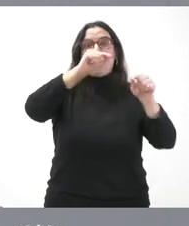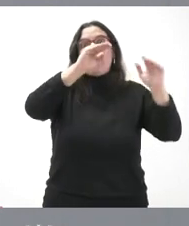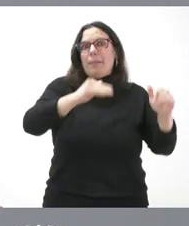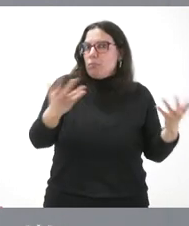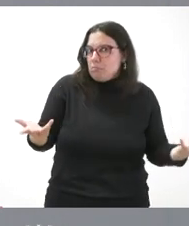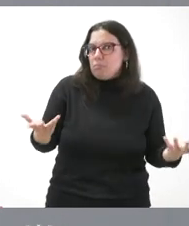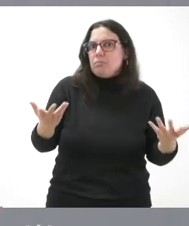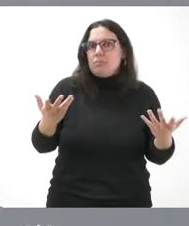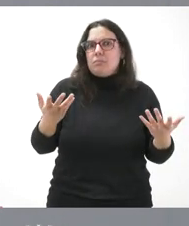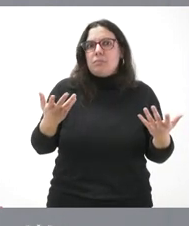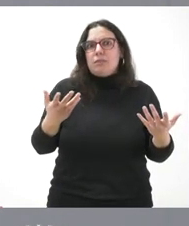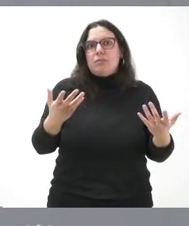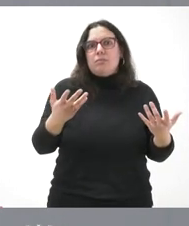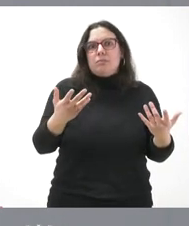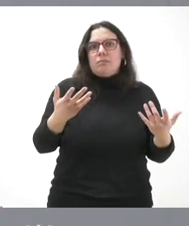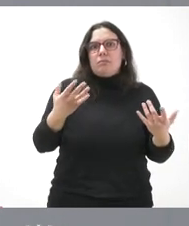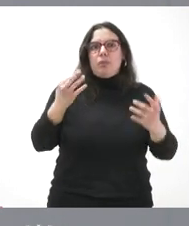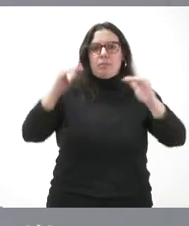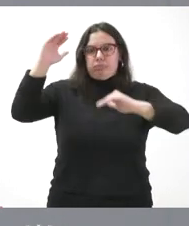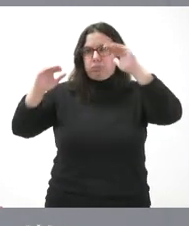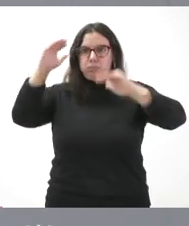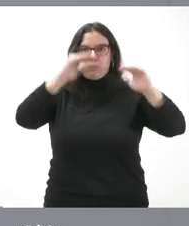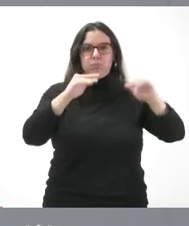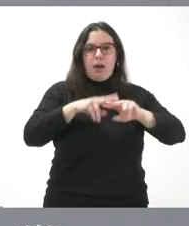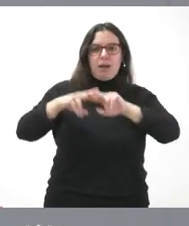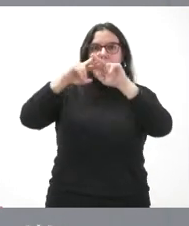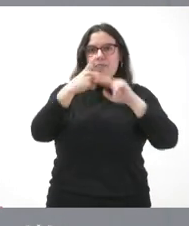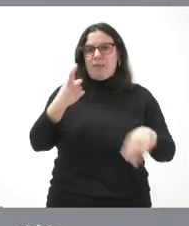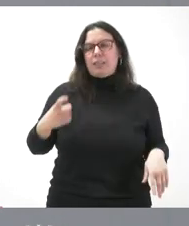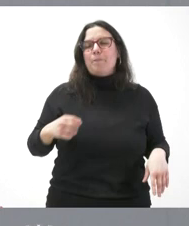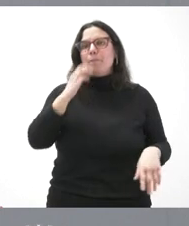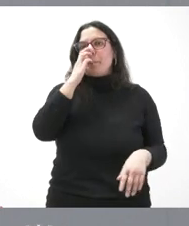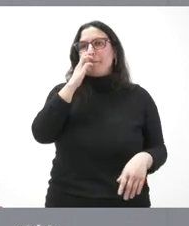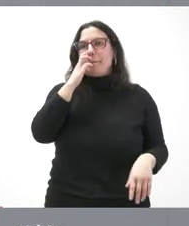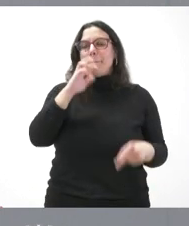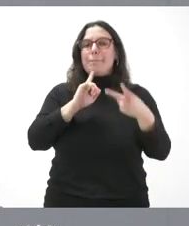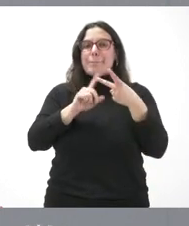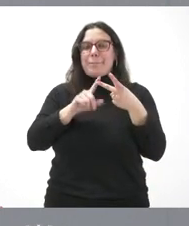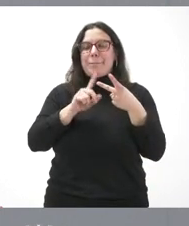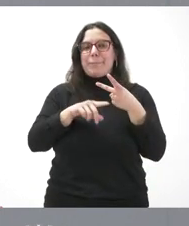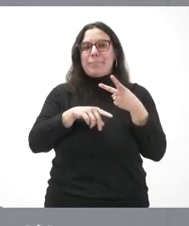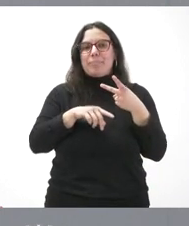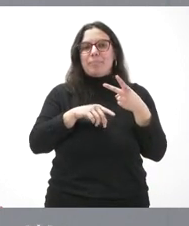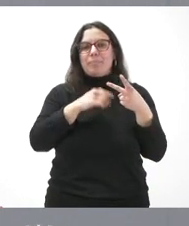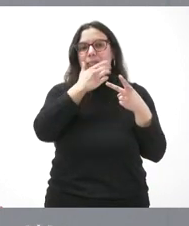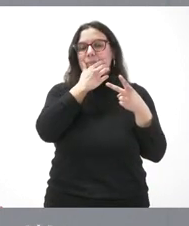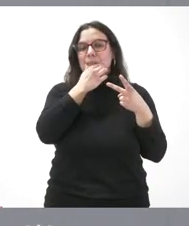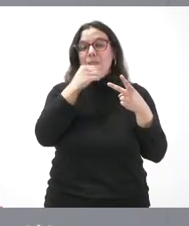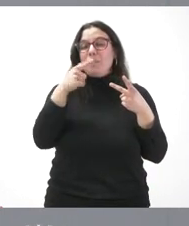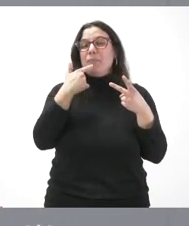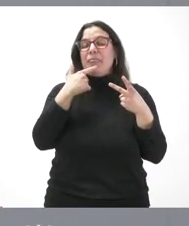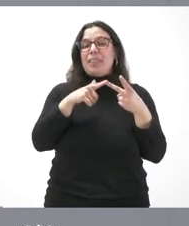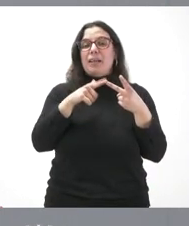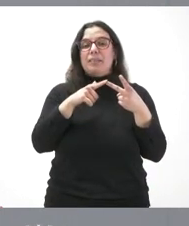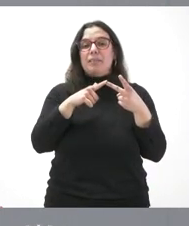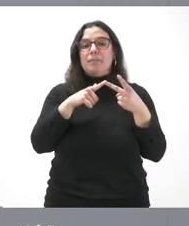que hubieran podido tener y que habrá que llevar a cabo su análisis y su compensación. Y lo segundo, pues como usted dice que se